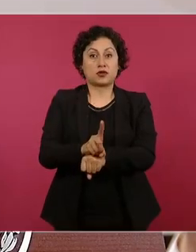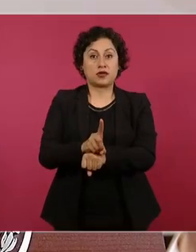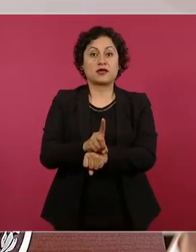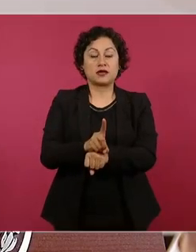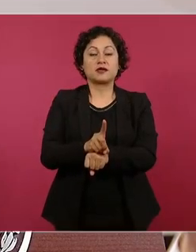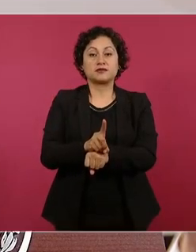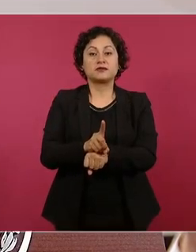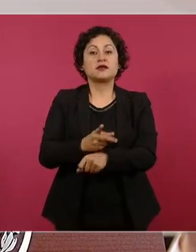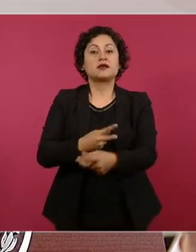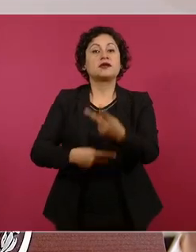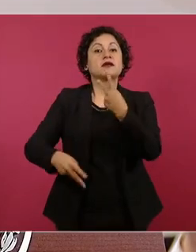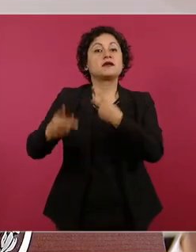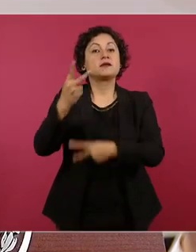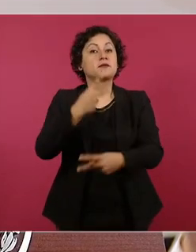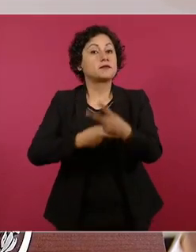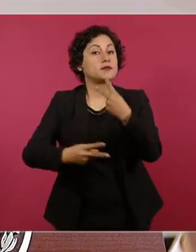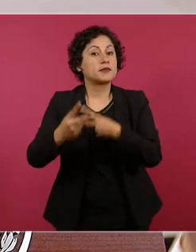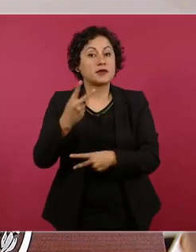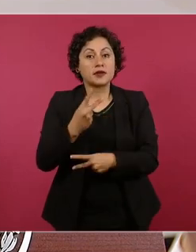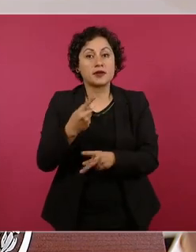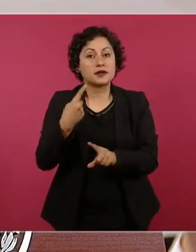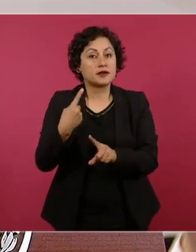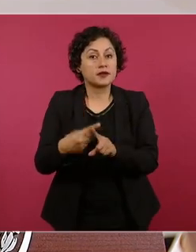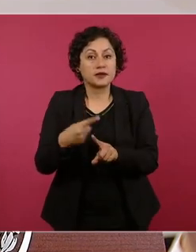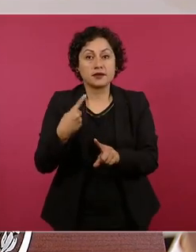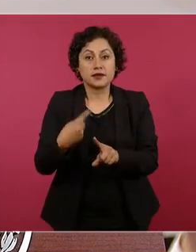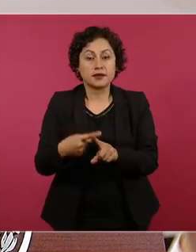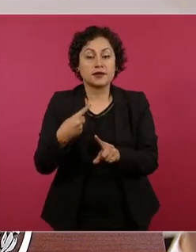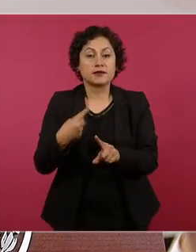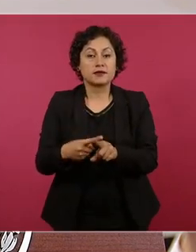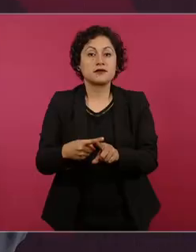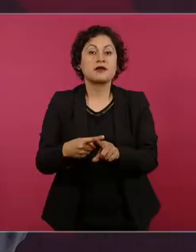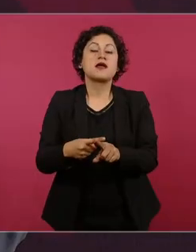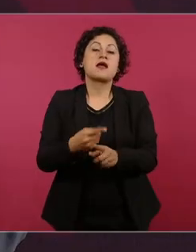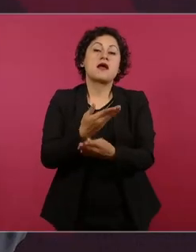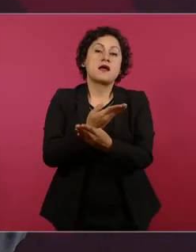nuestros amigos los banqueros de México.